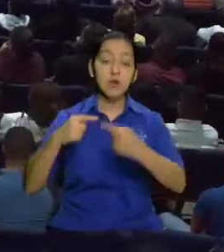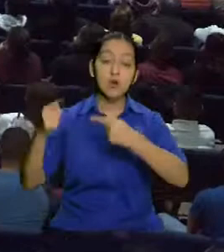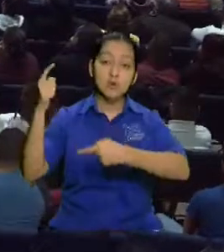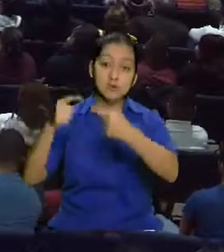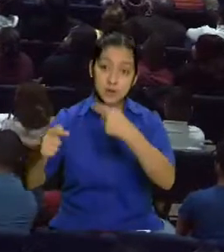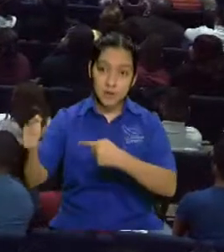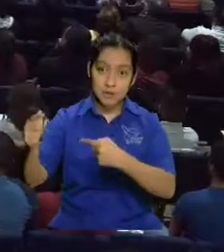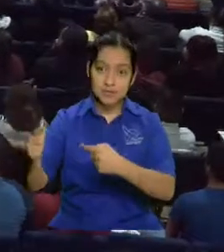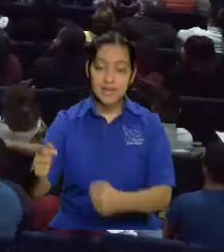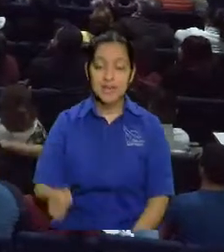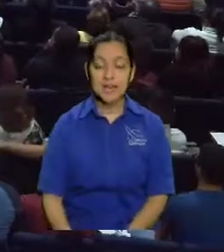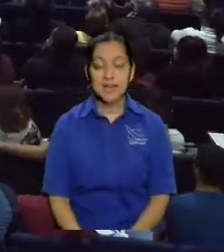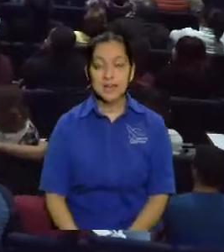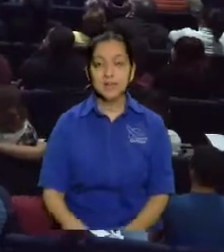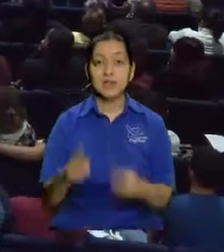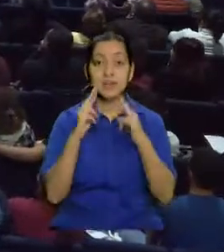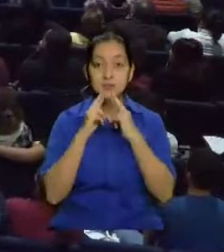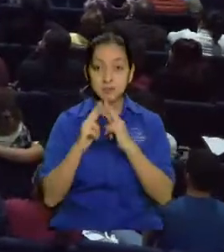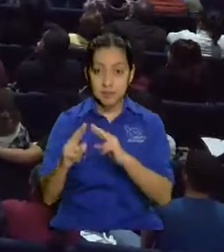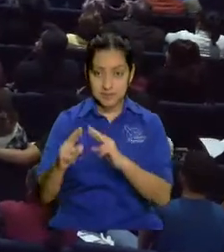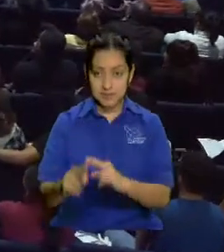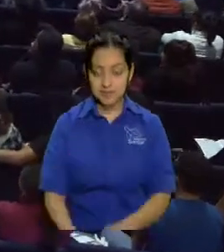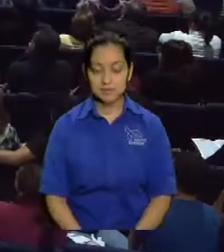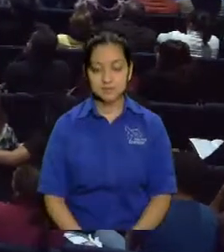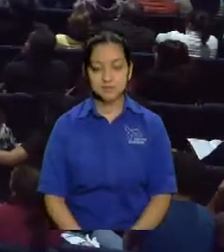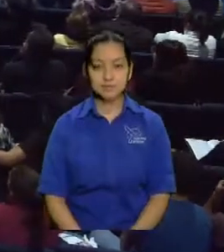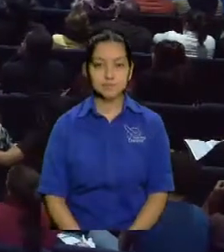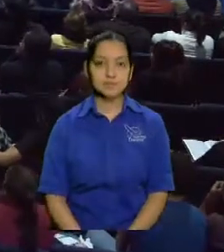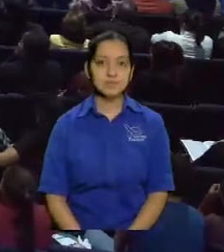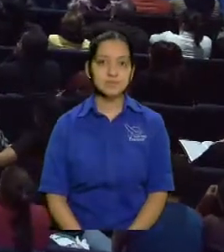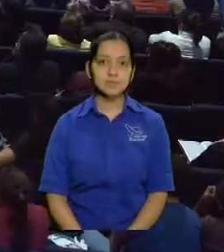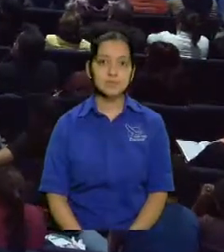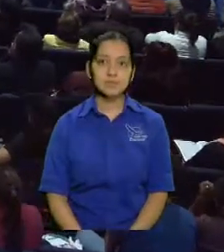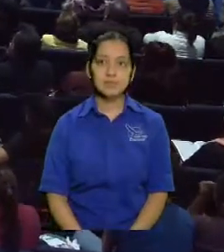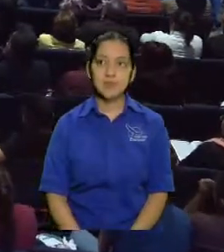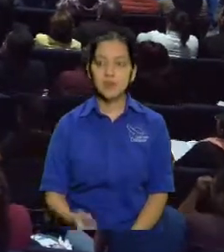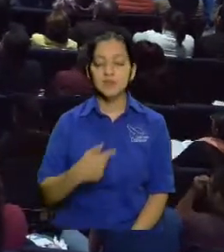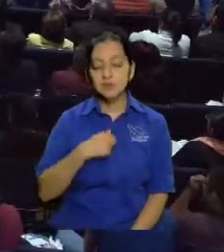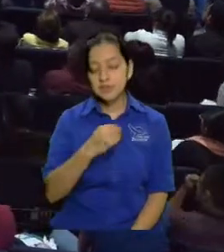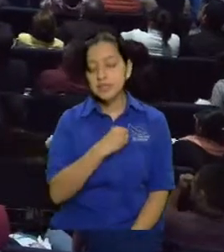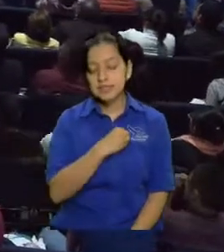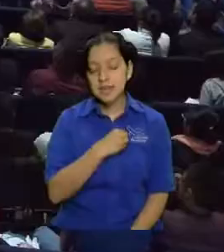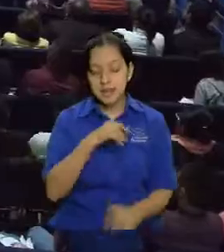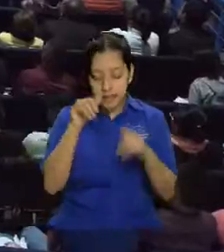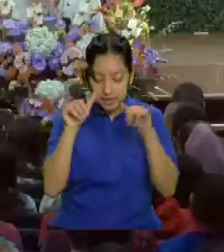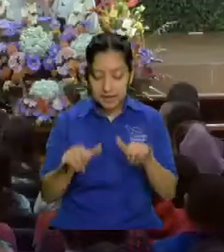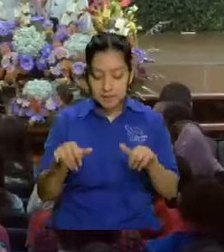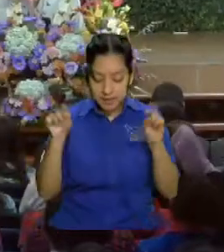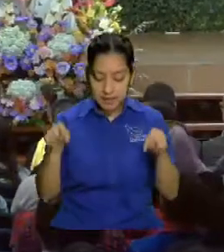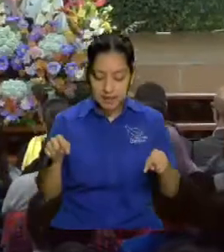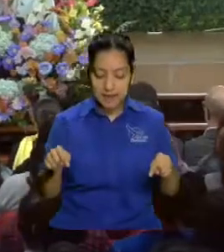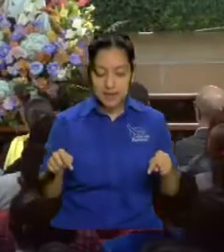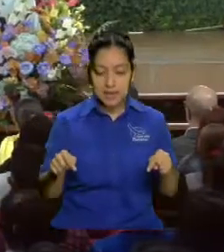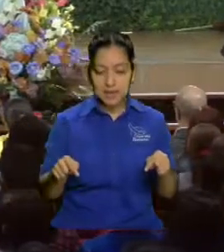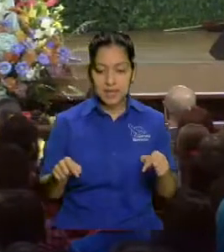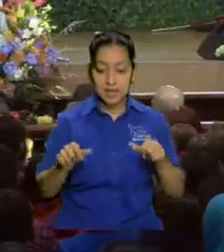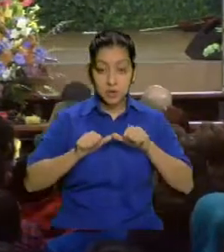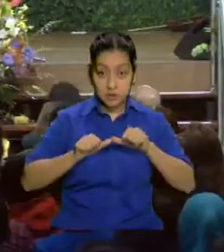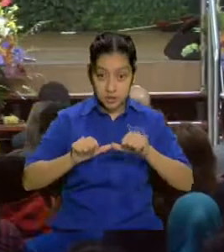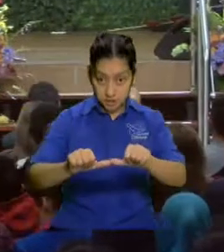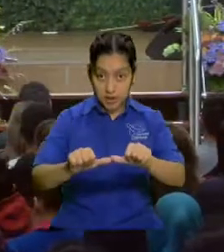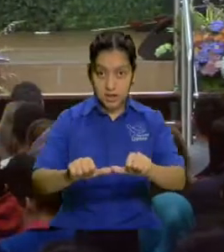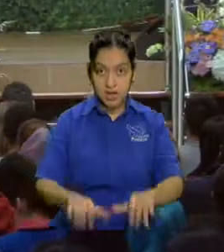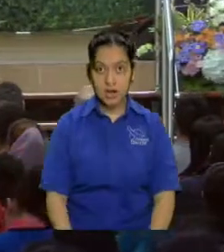ah no si ahorita si padre ayúdame porque yo quisiera quedarme aquí con otro versículo que tengo por ahí pero